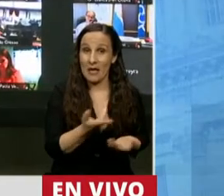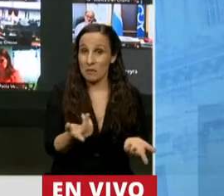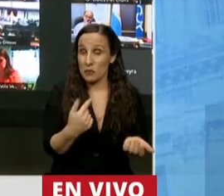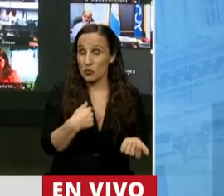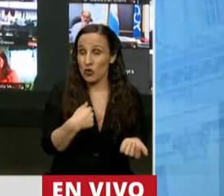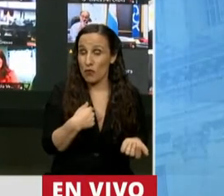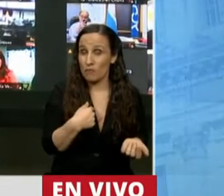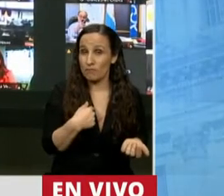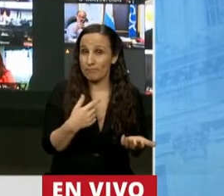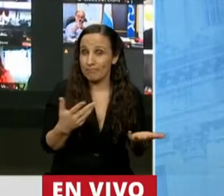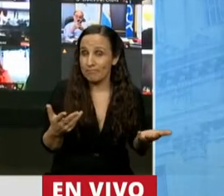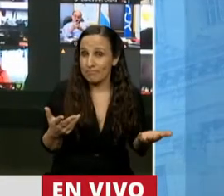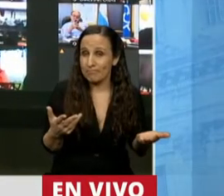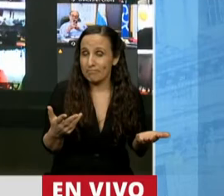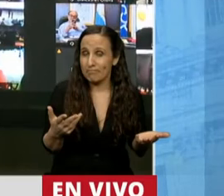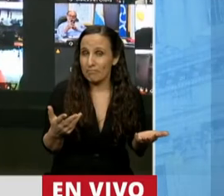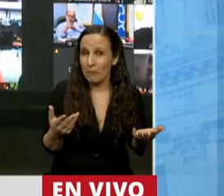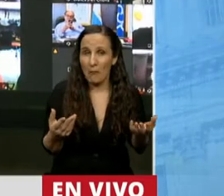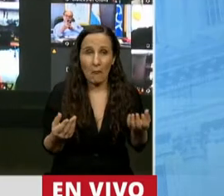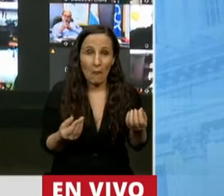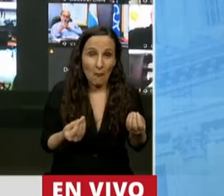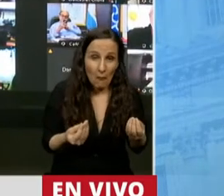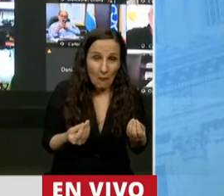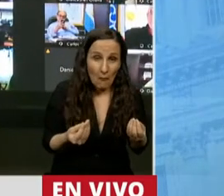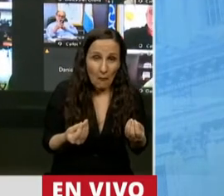preguntarme por qué y para qué.